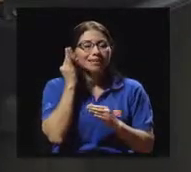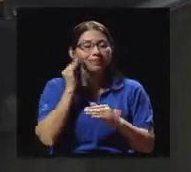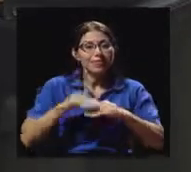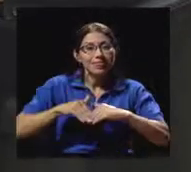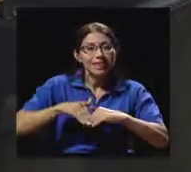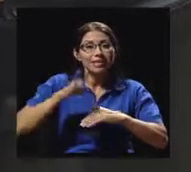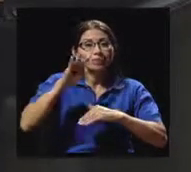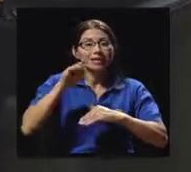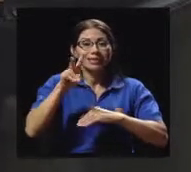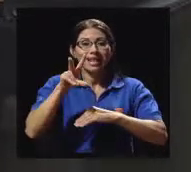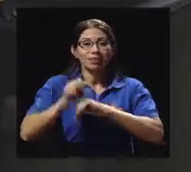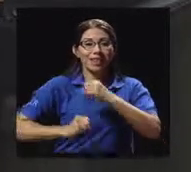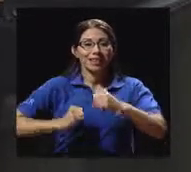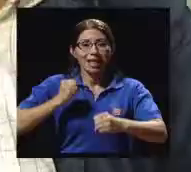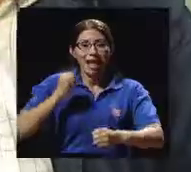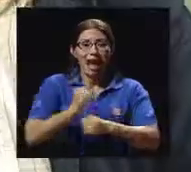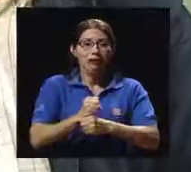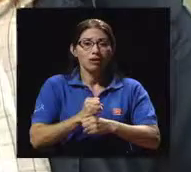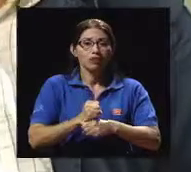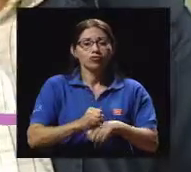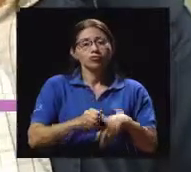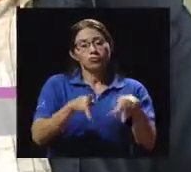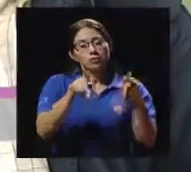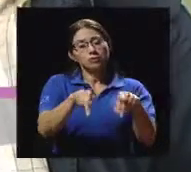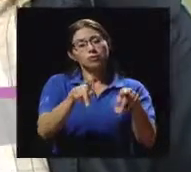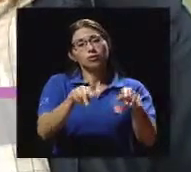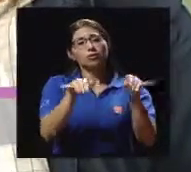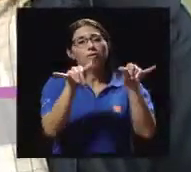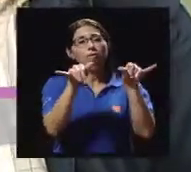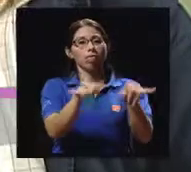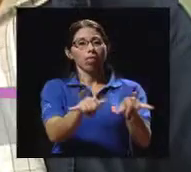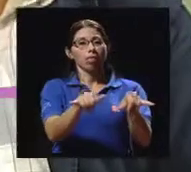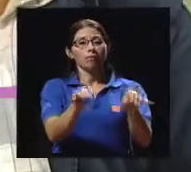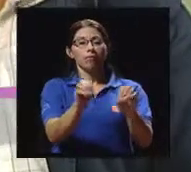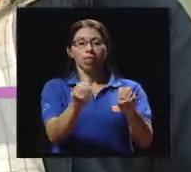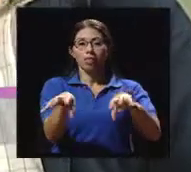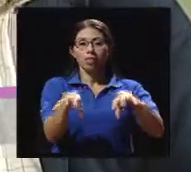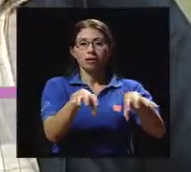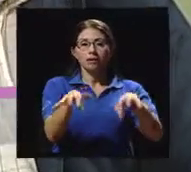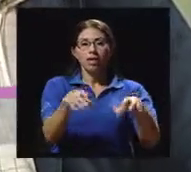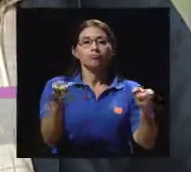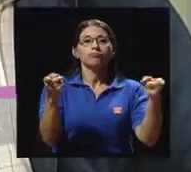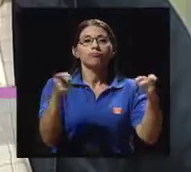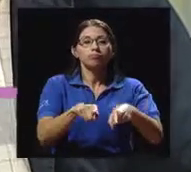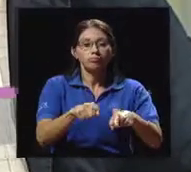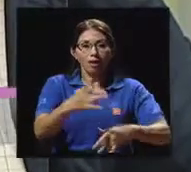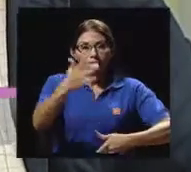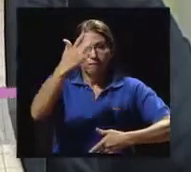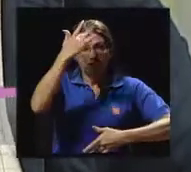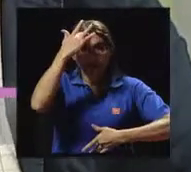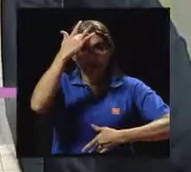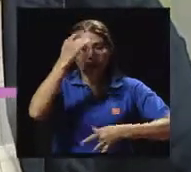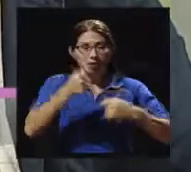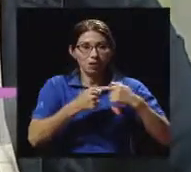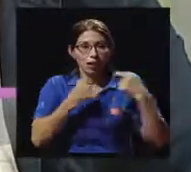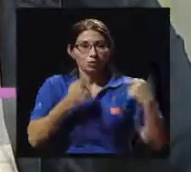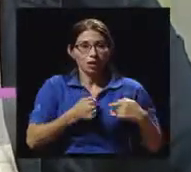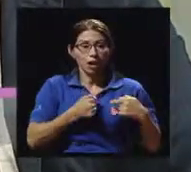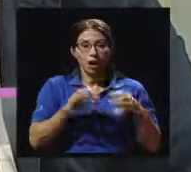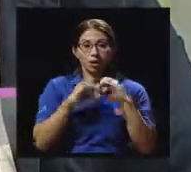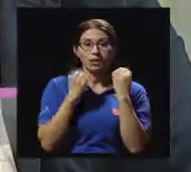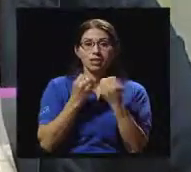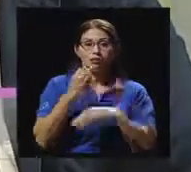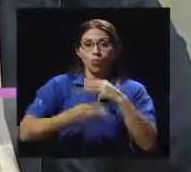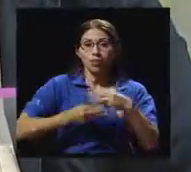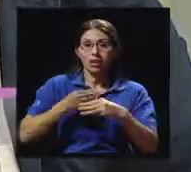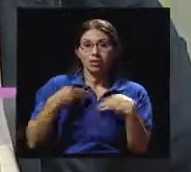el sedentarismo se ha convertido en el mayor factor de riesgo para enfermedades cardiovasculares. La Organización Mundial de la Salud,